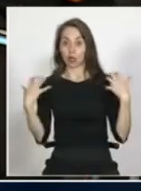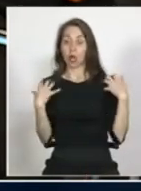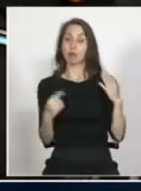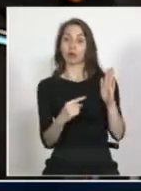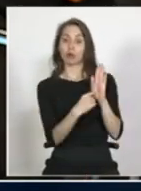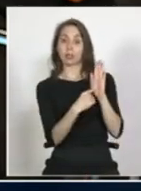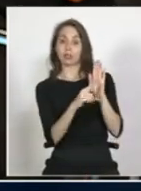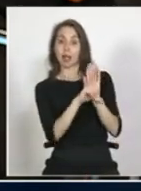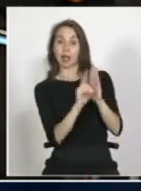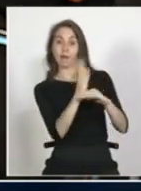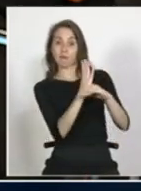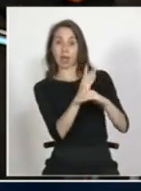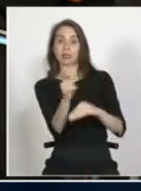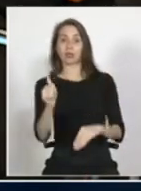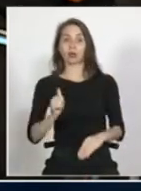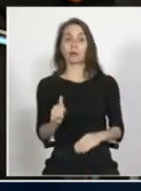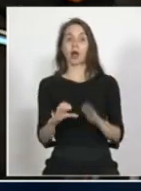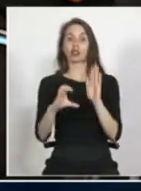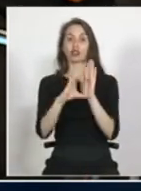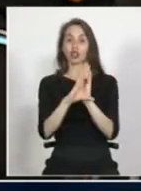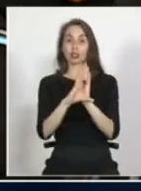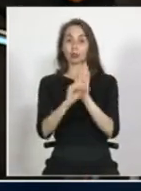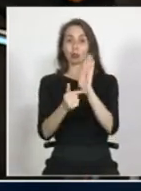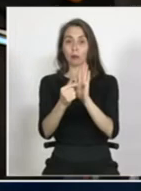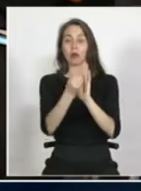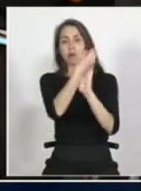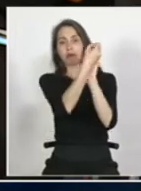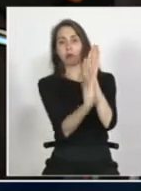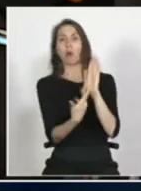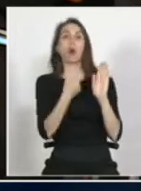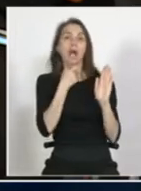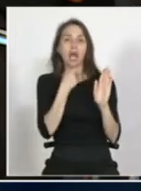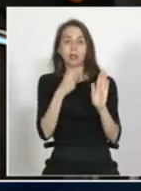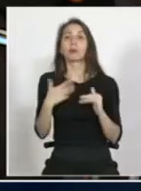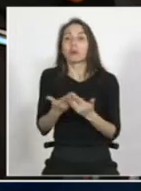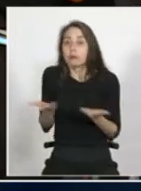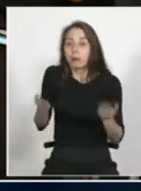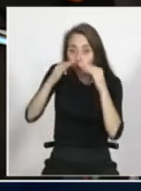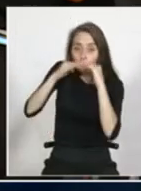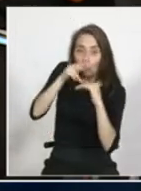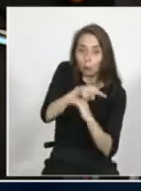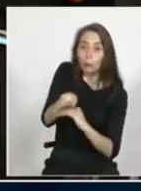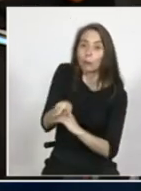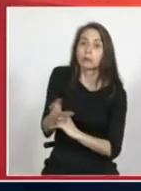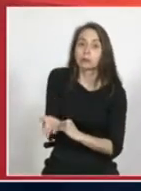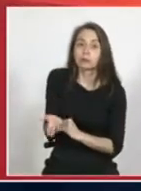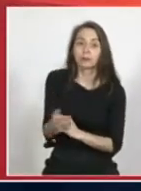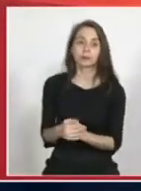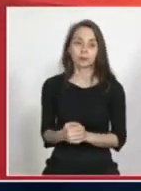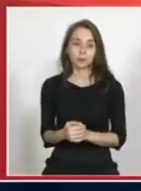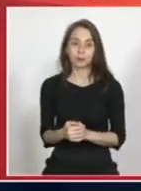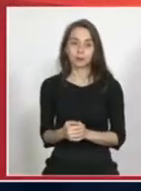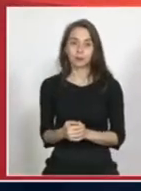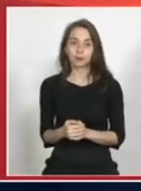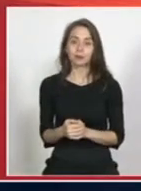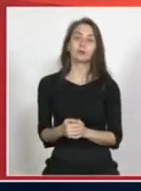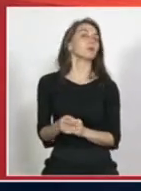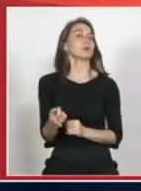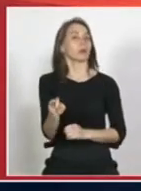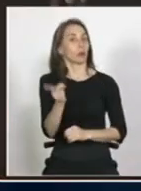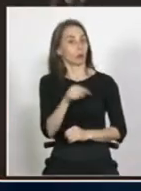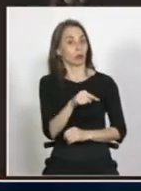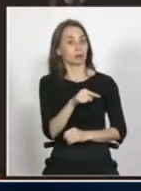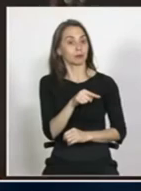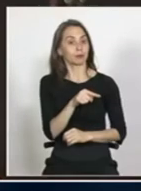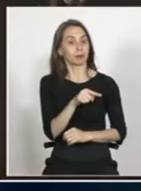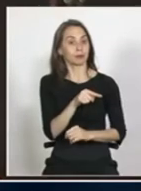porque la constitución regula varias garantías pero nadie vive en un medio ambiente libre de contaminación yo quisiera retomar porque